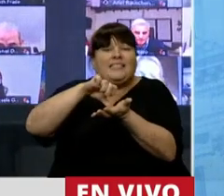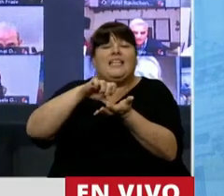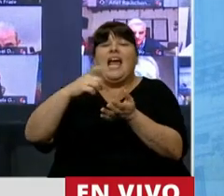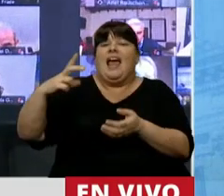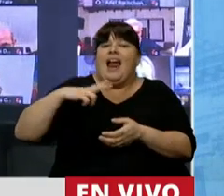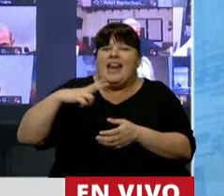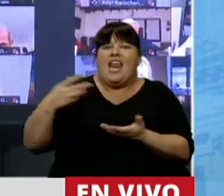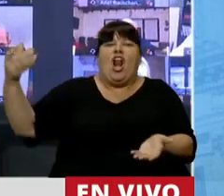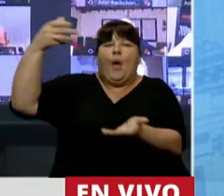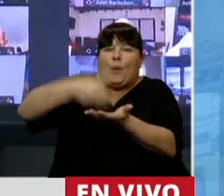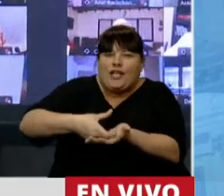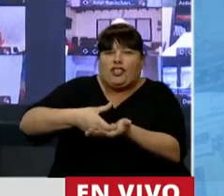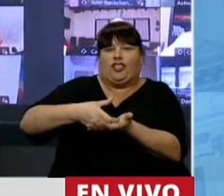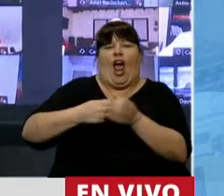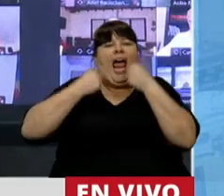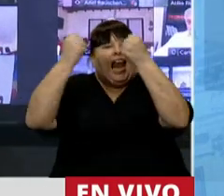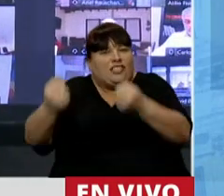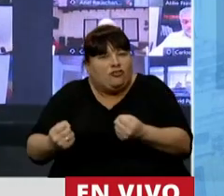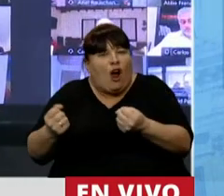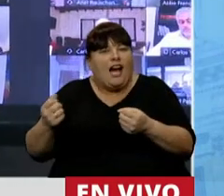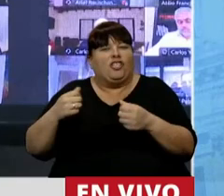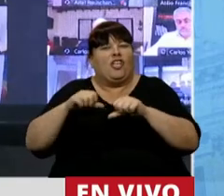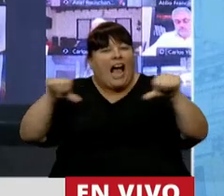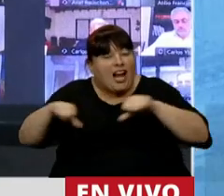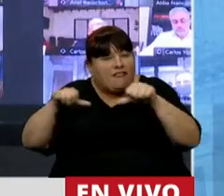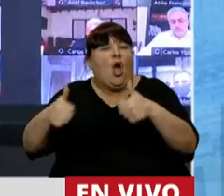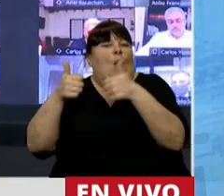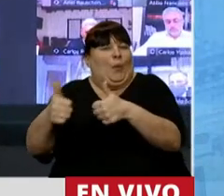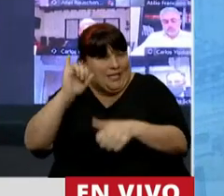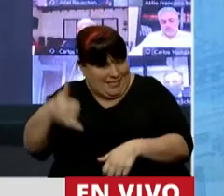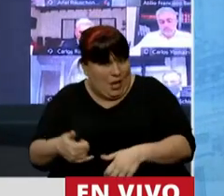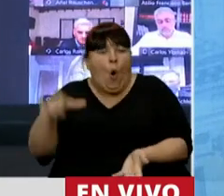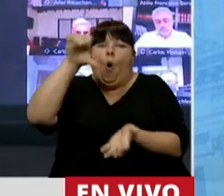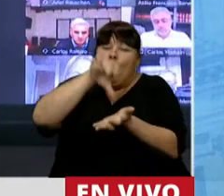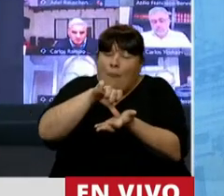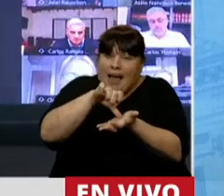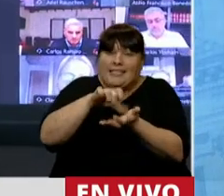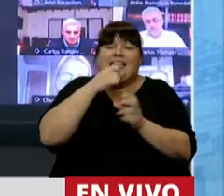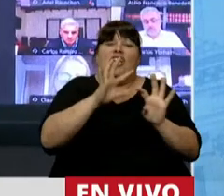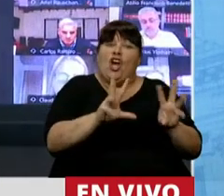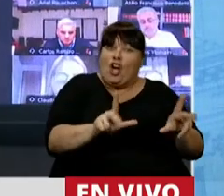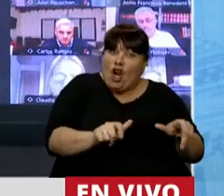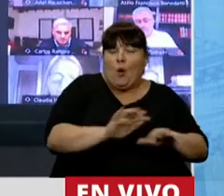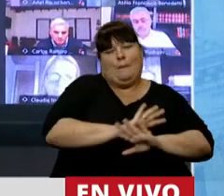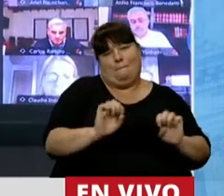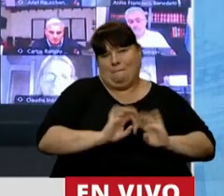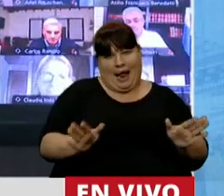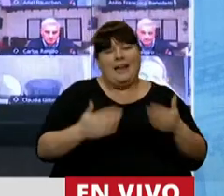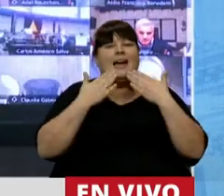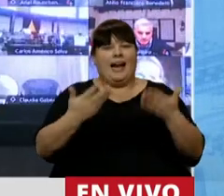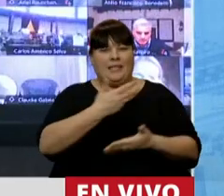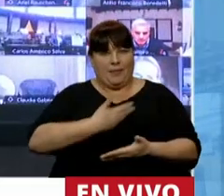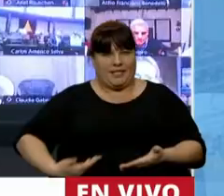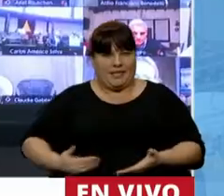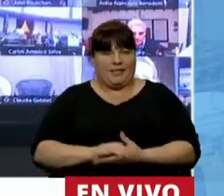capitalismo, la inversión, el mérito y el esfuerzo estén bien. Un país en el que el choreo esté mal. Gracias,